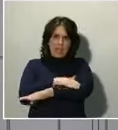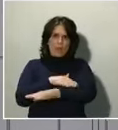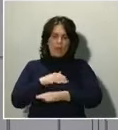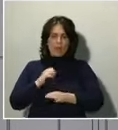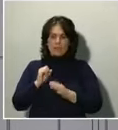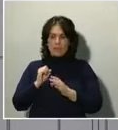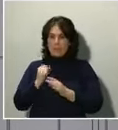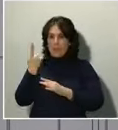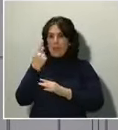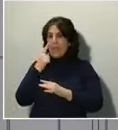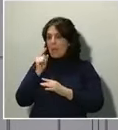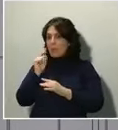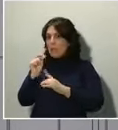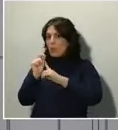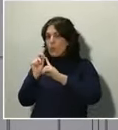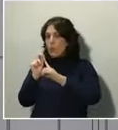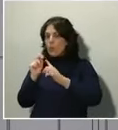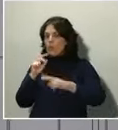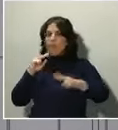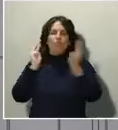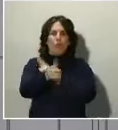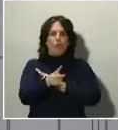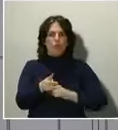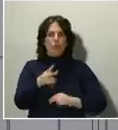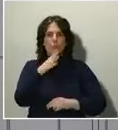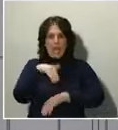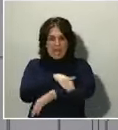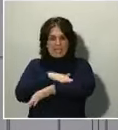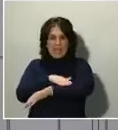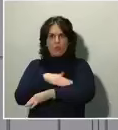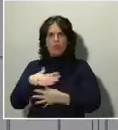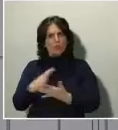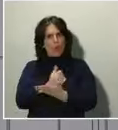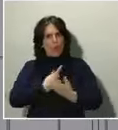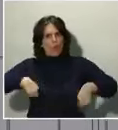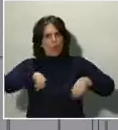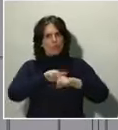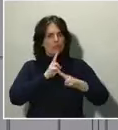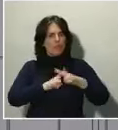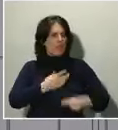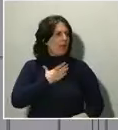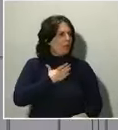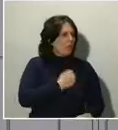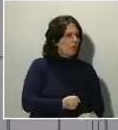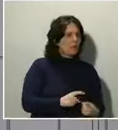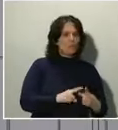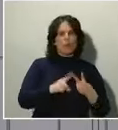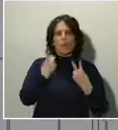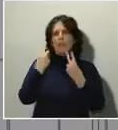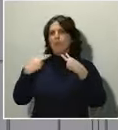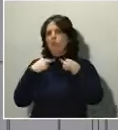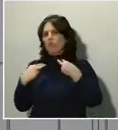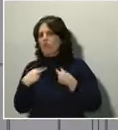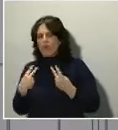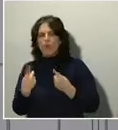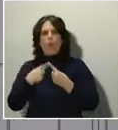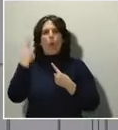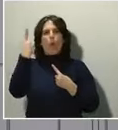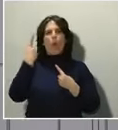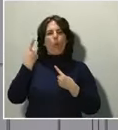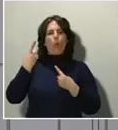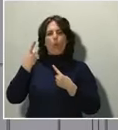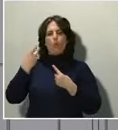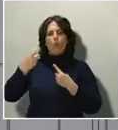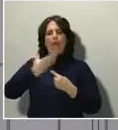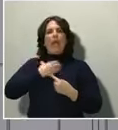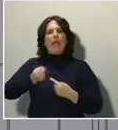el Estado somos todos. El Estado es un ayuntamiento, el Estado es una diputación, el Estado es un cabildo, el Estado es un conseil, el